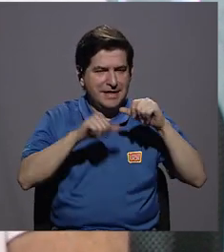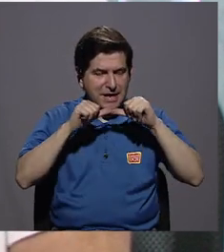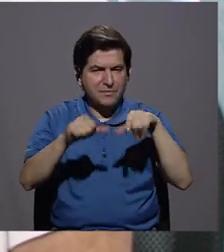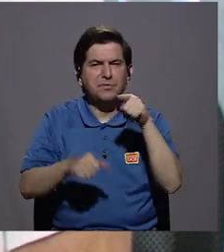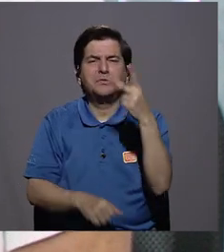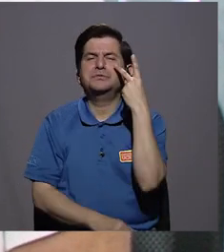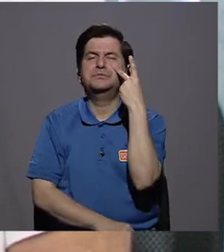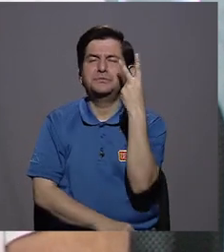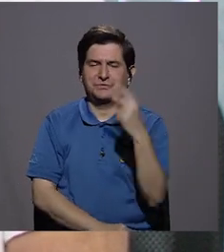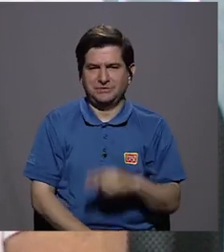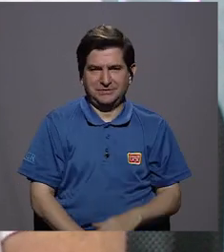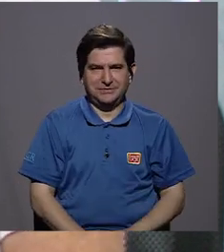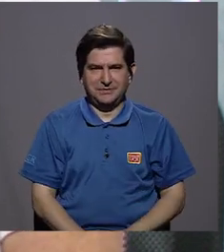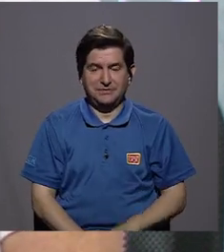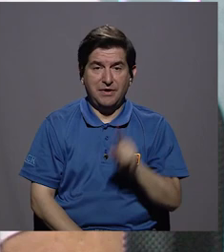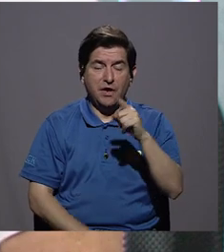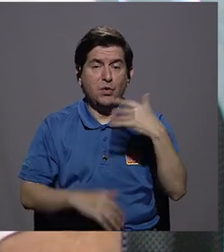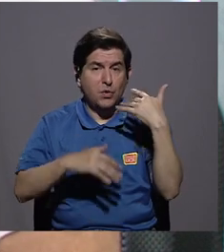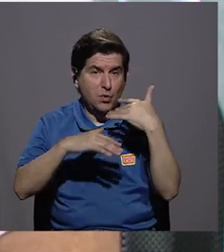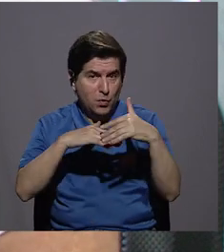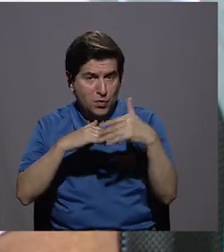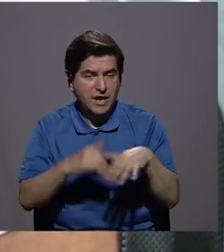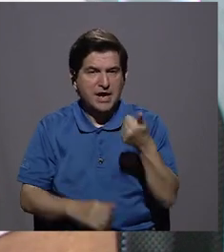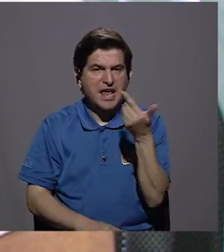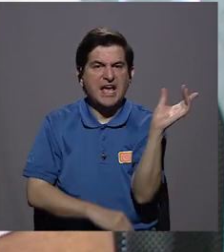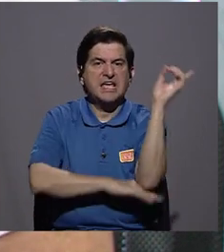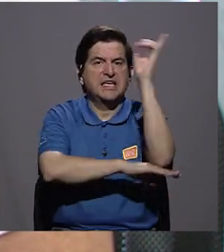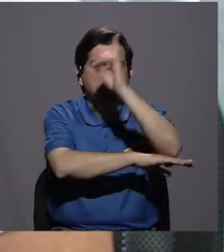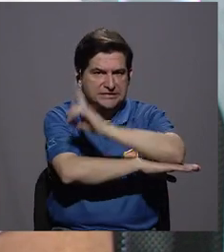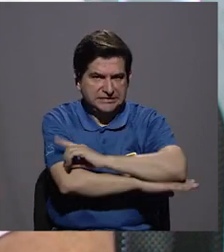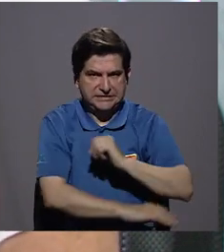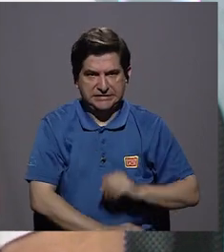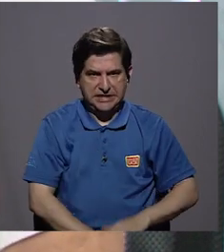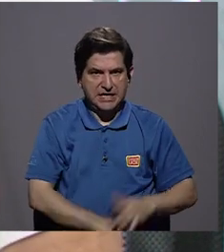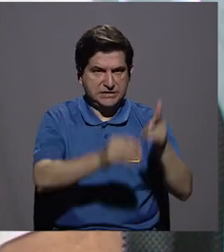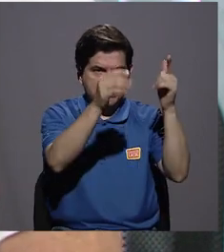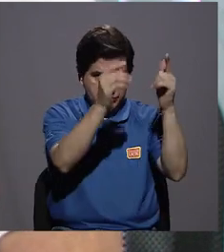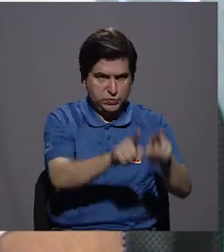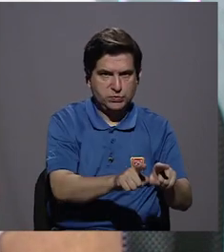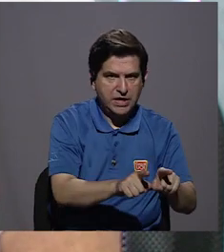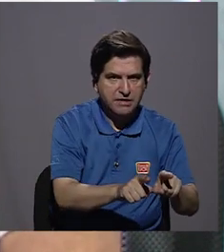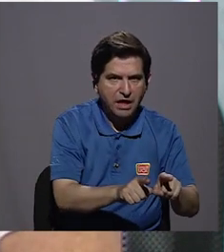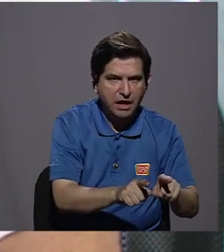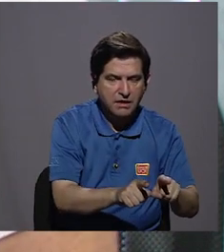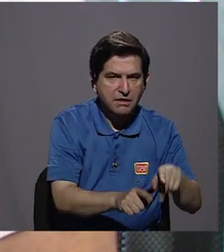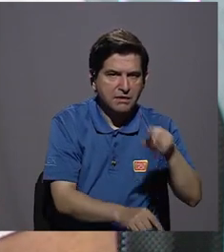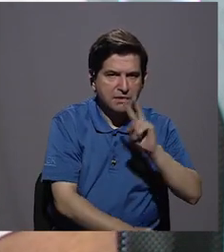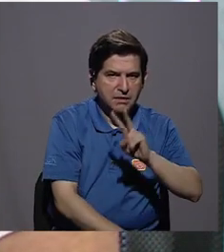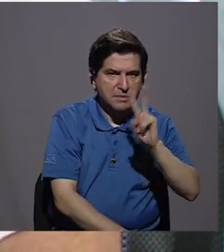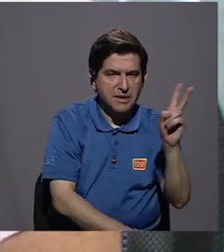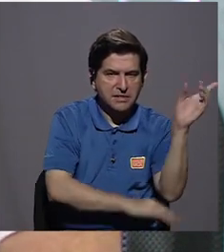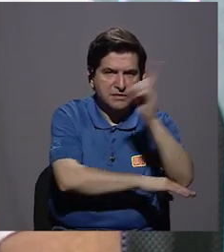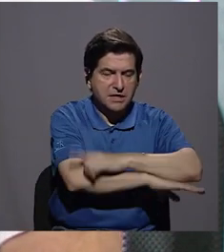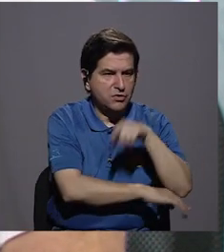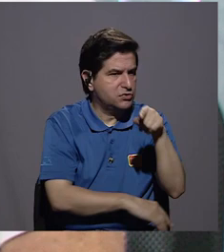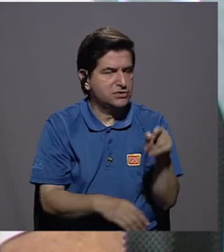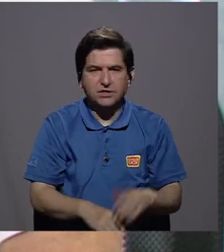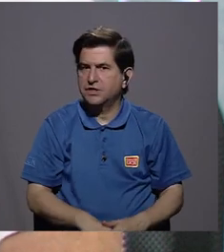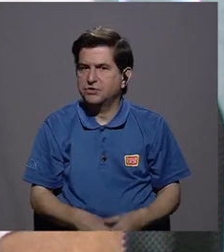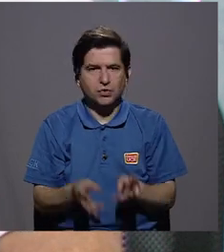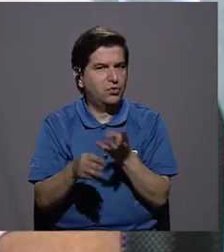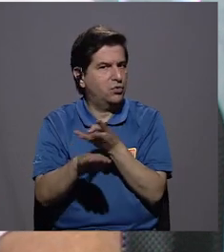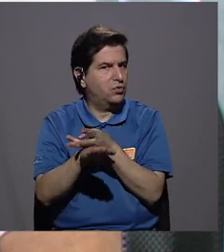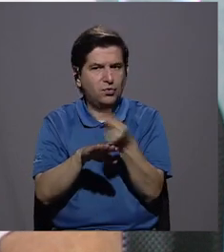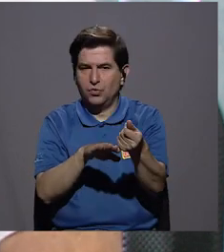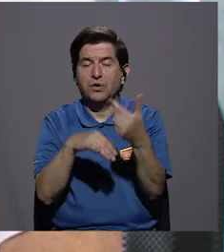Si usted ve, Fabiola, que una herida tiene 15 días que sucedió y son 22 días y esa herida no sana,